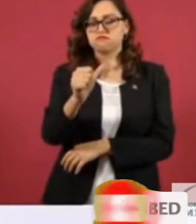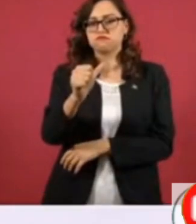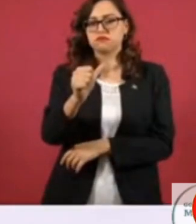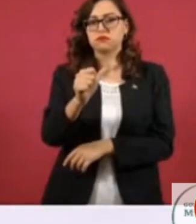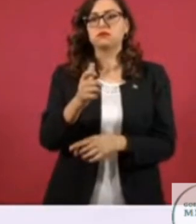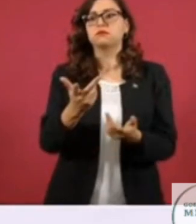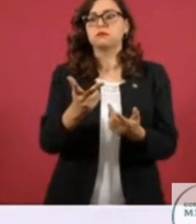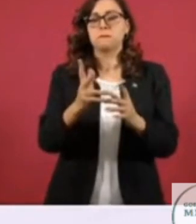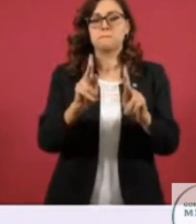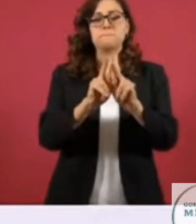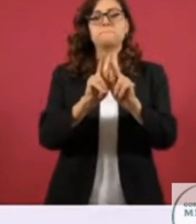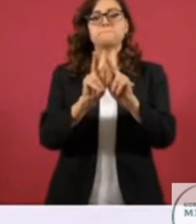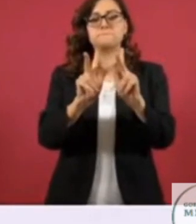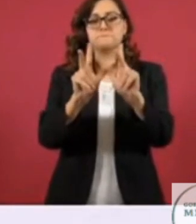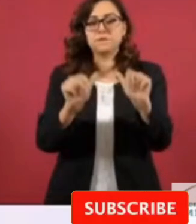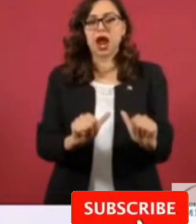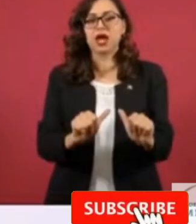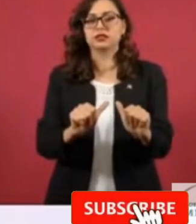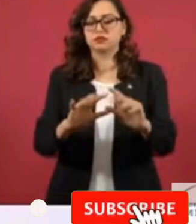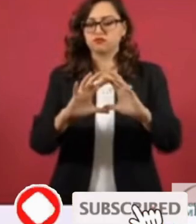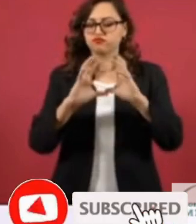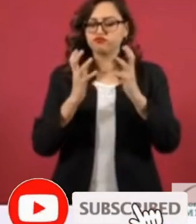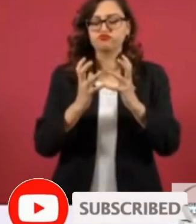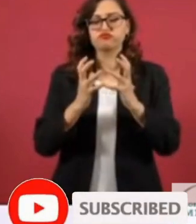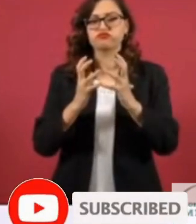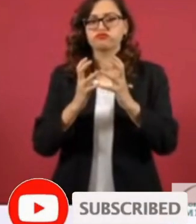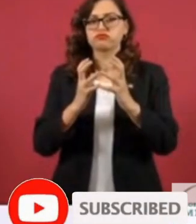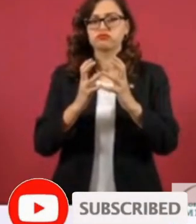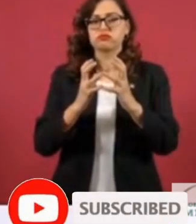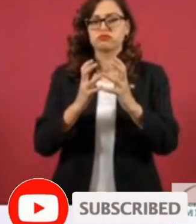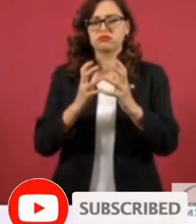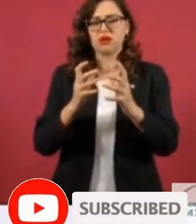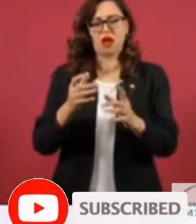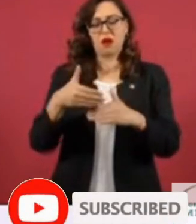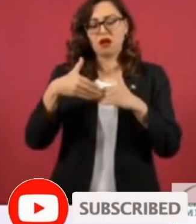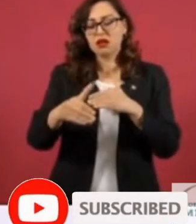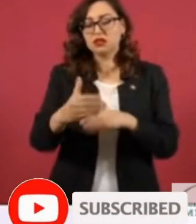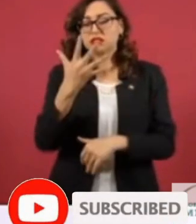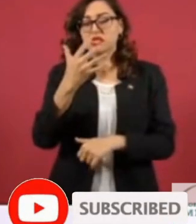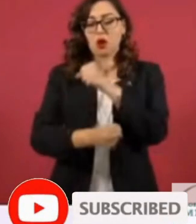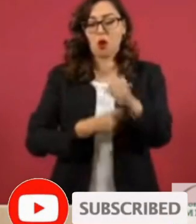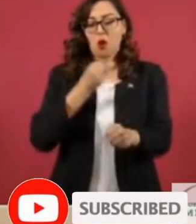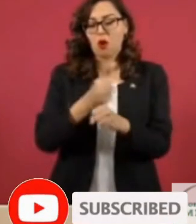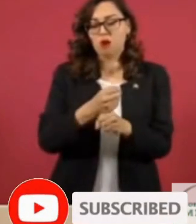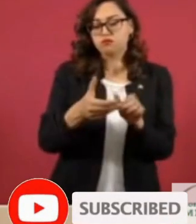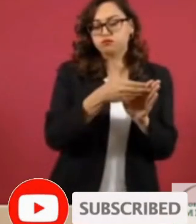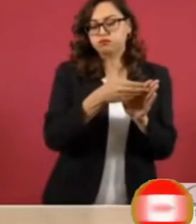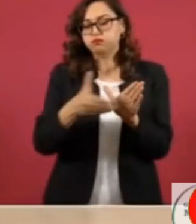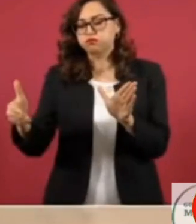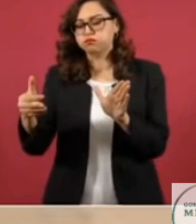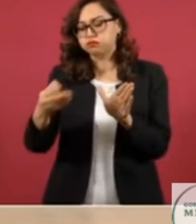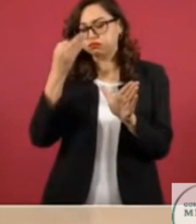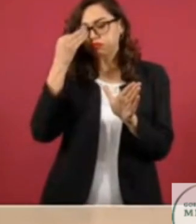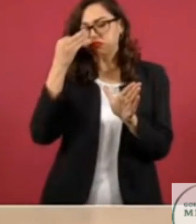naciones para dedicar todo ese tiempo a enfrentar los